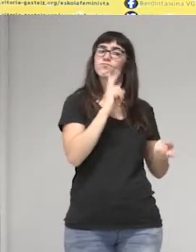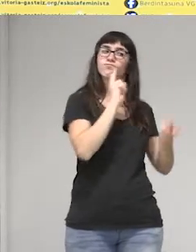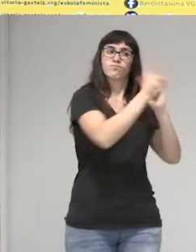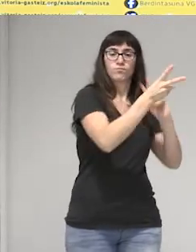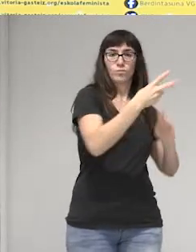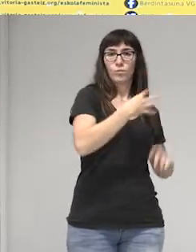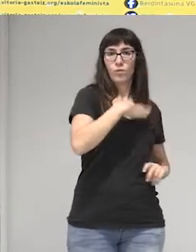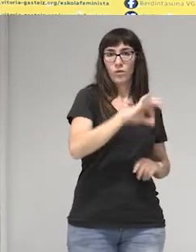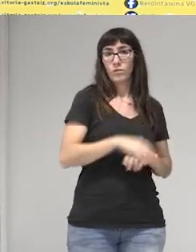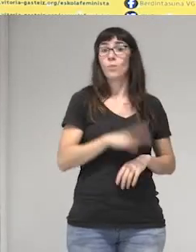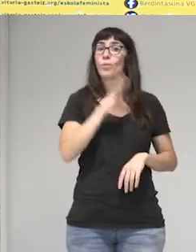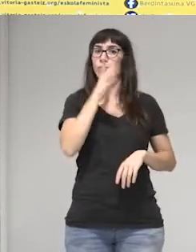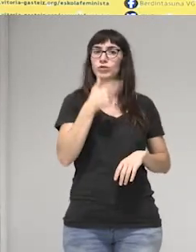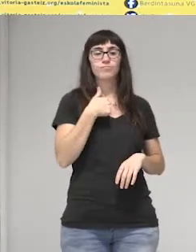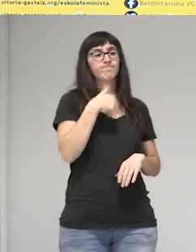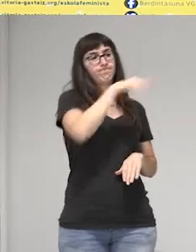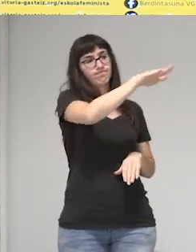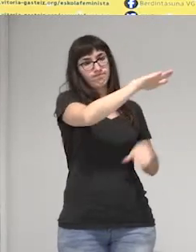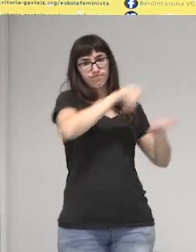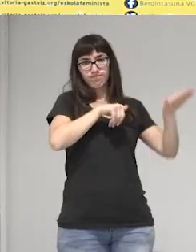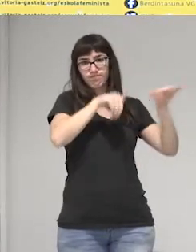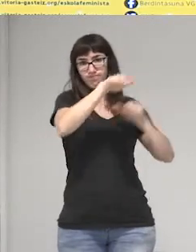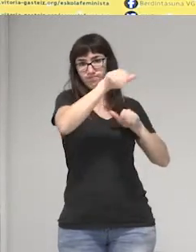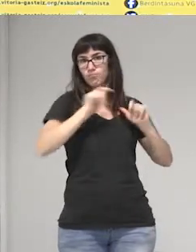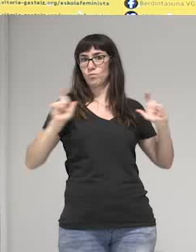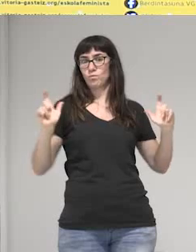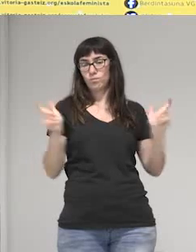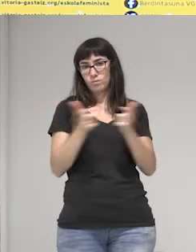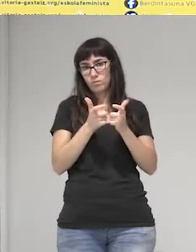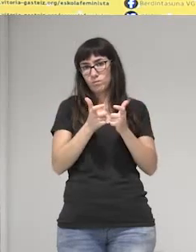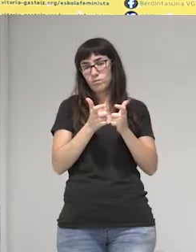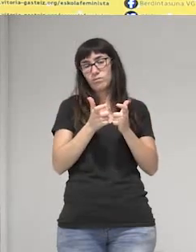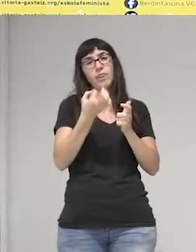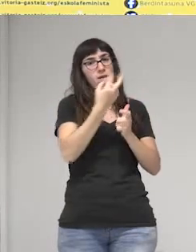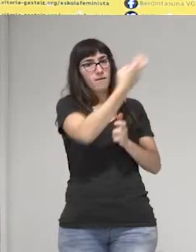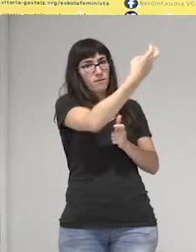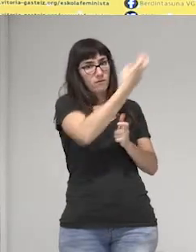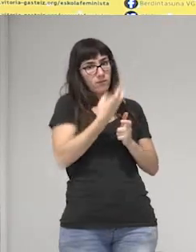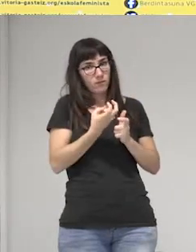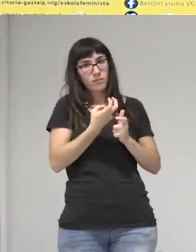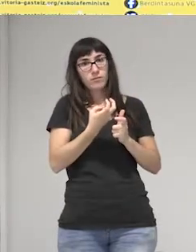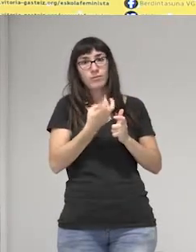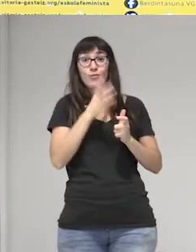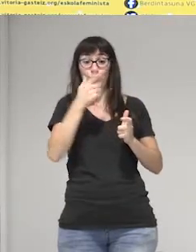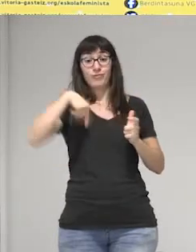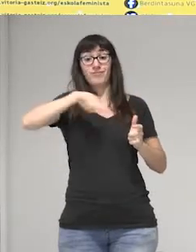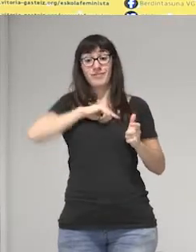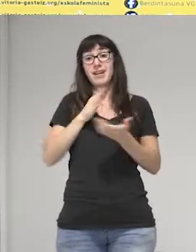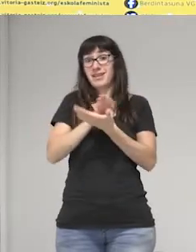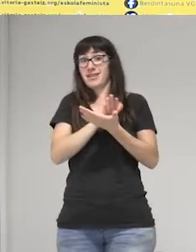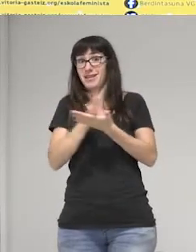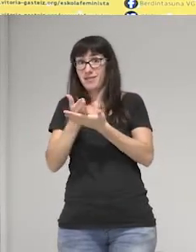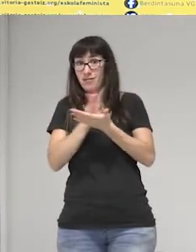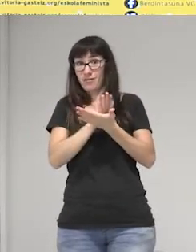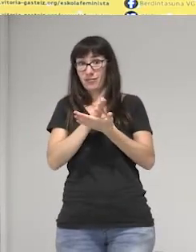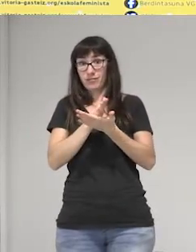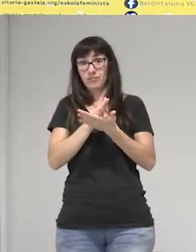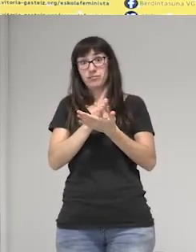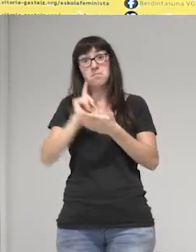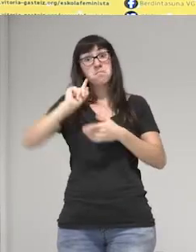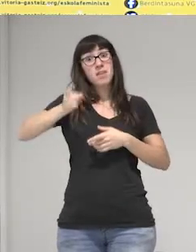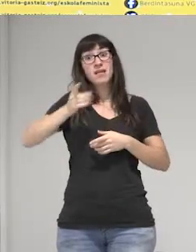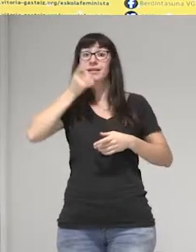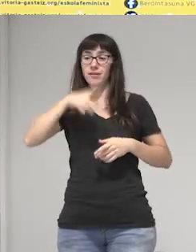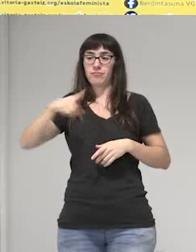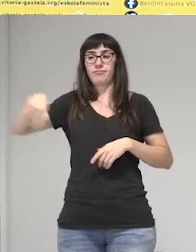a unas sesiones en donde tienen que llegar y pues somos intermediarios, porque quienes hablan son las comunidades.